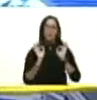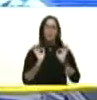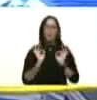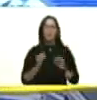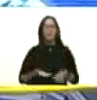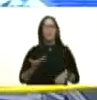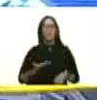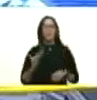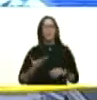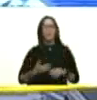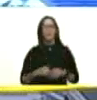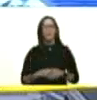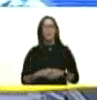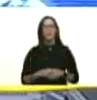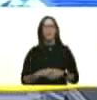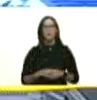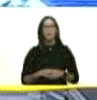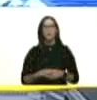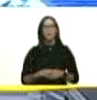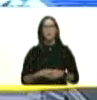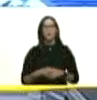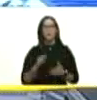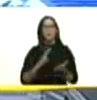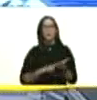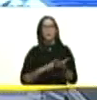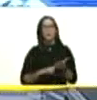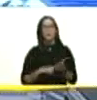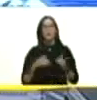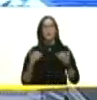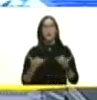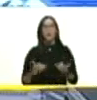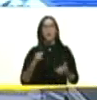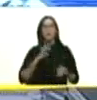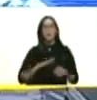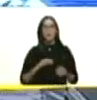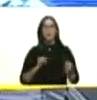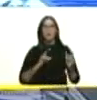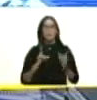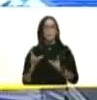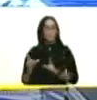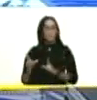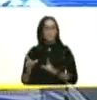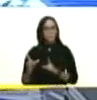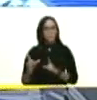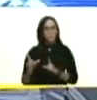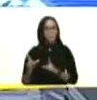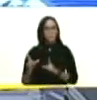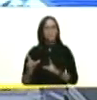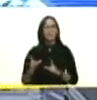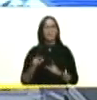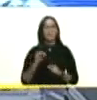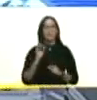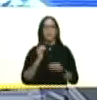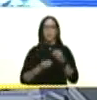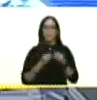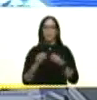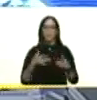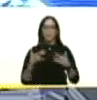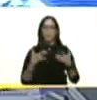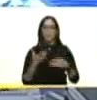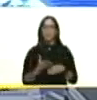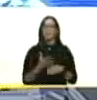indicado ¿verdad? ahora estamos más preparados estamos tomando medidas preventivas